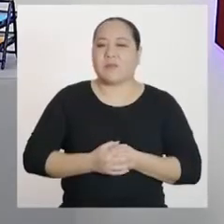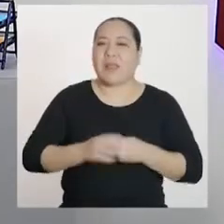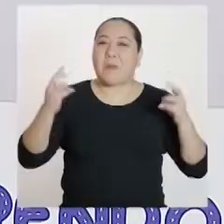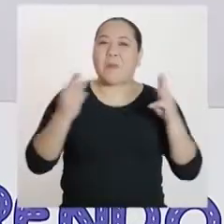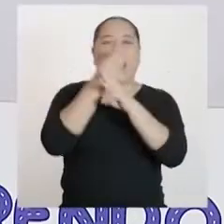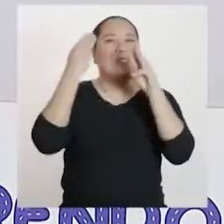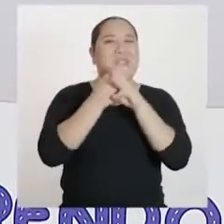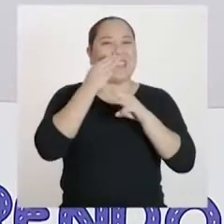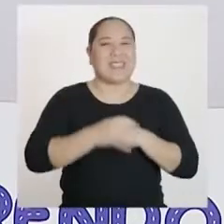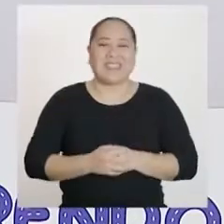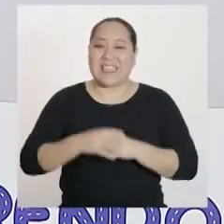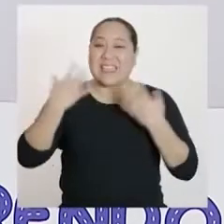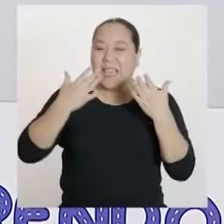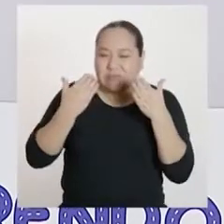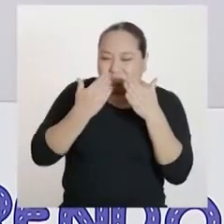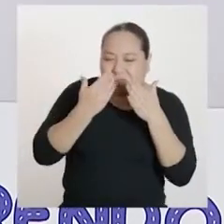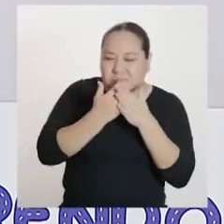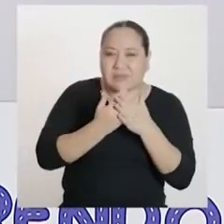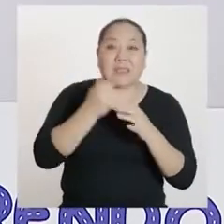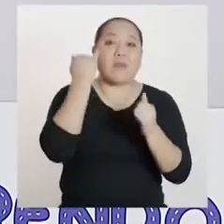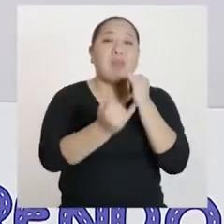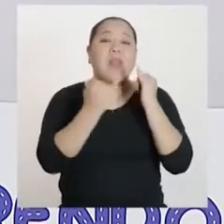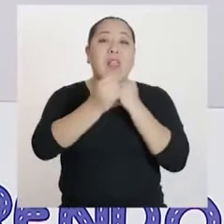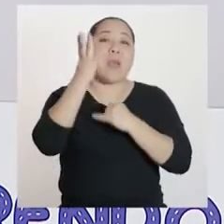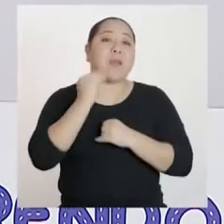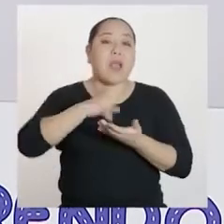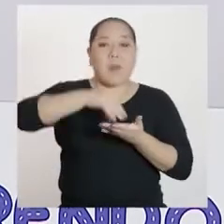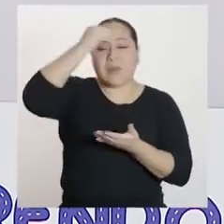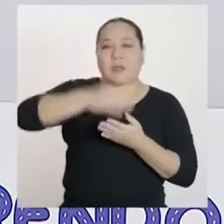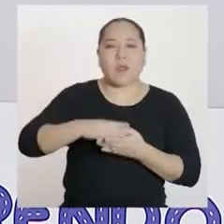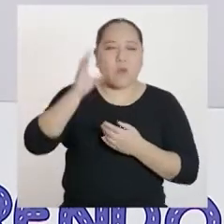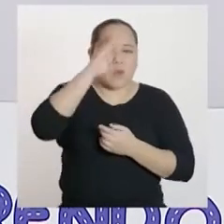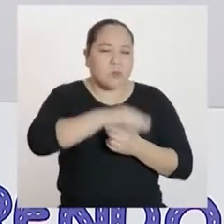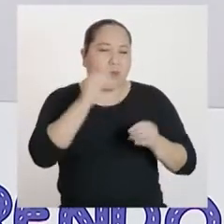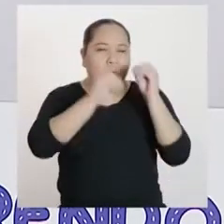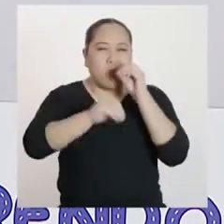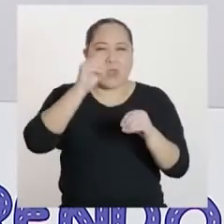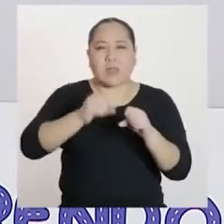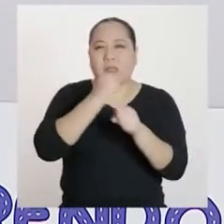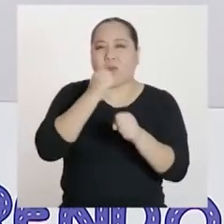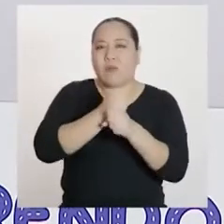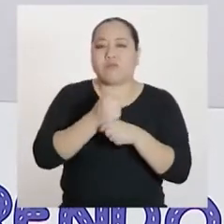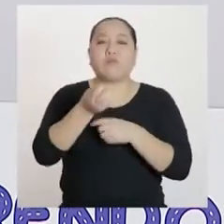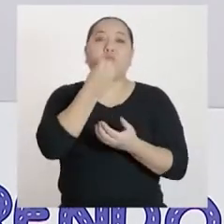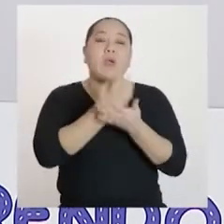Matemática. Ya casi estamos cerrando la experiencia de aprendizaje que busca proponer acciones a través de una buena gestión del plástico. Y así